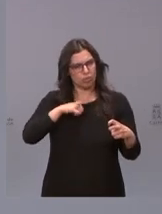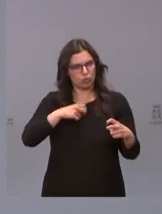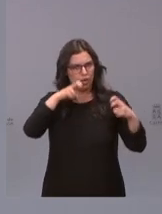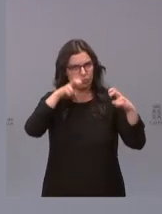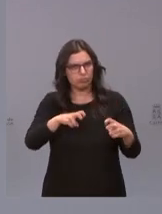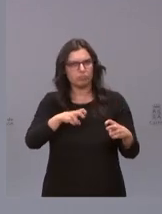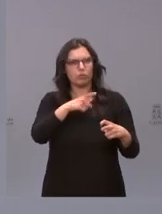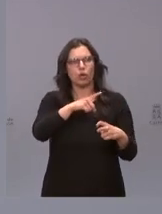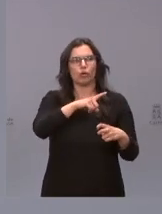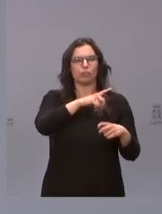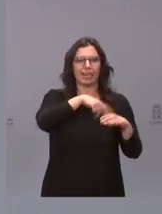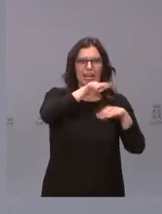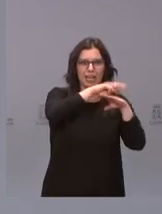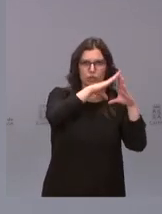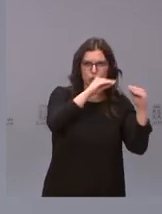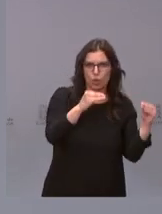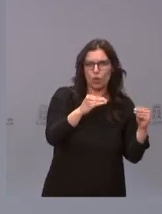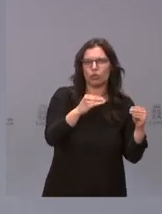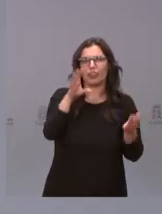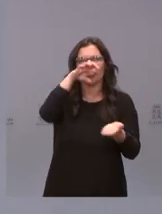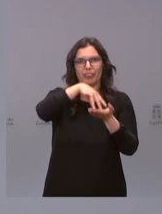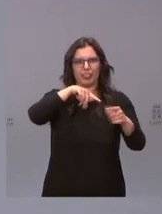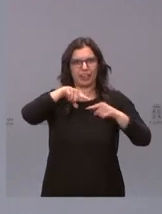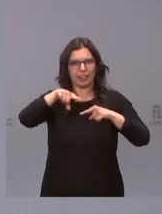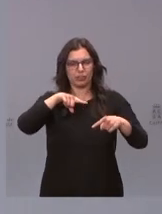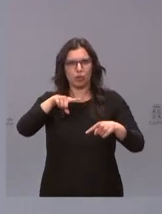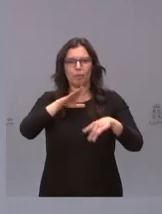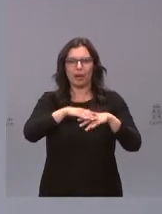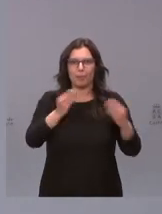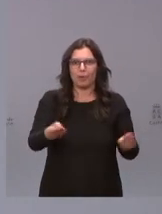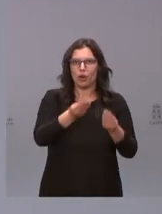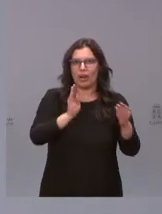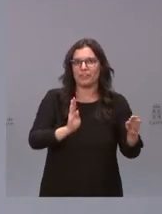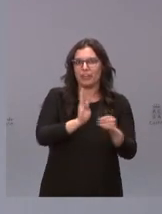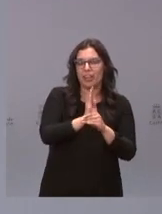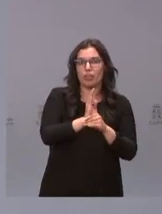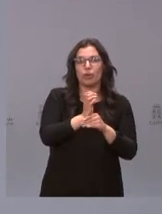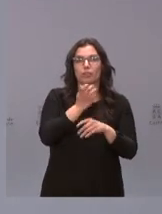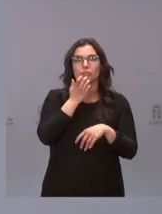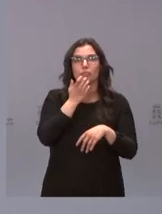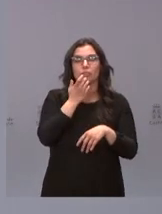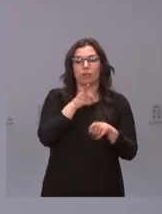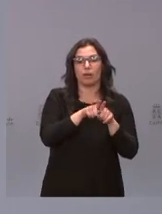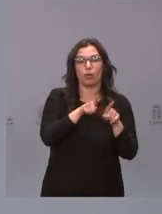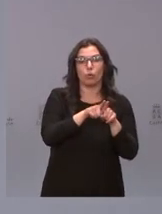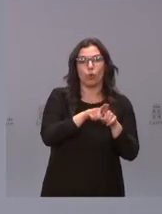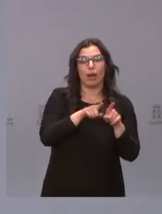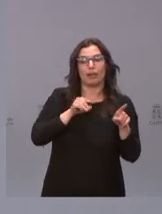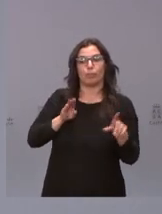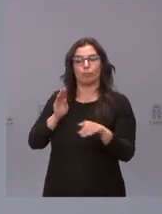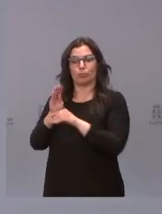propio rector el director del centro para mejorar la financiación que no es incompatible con una apuesta